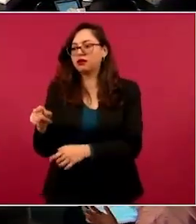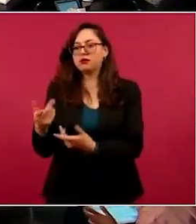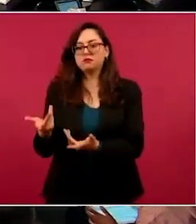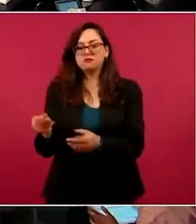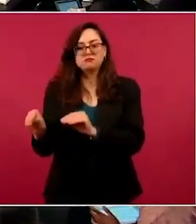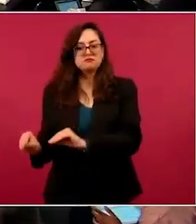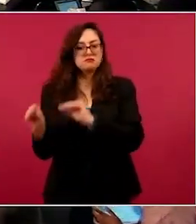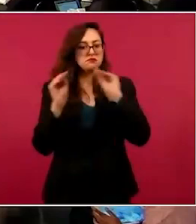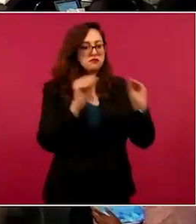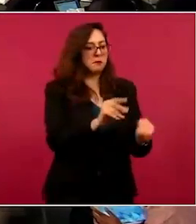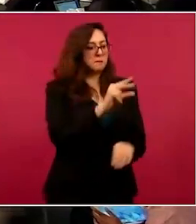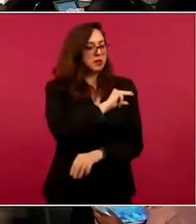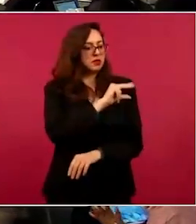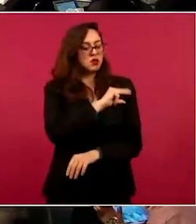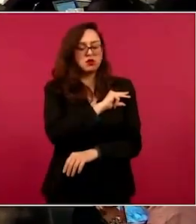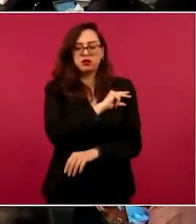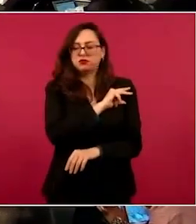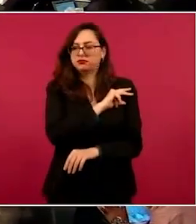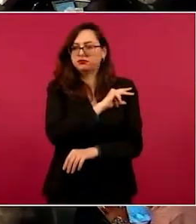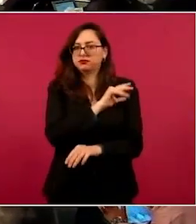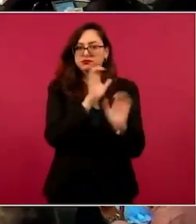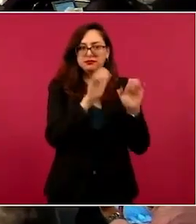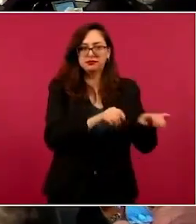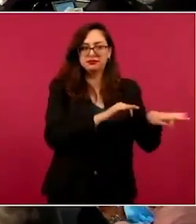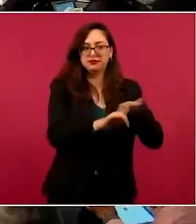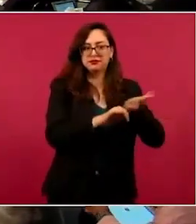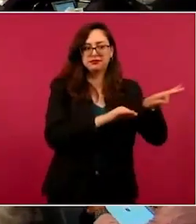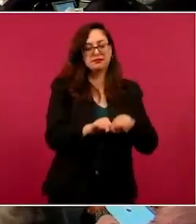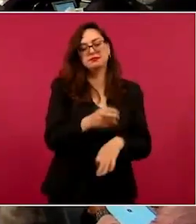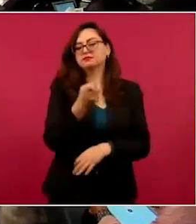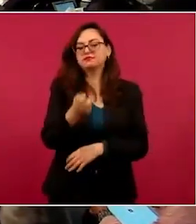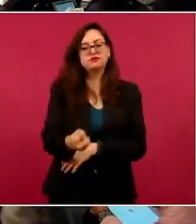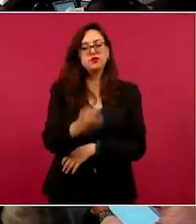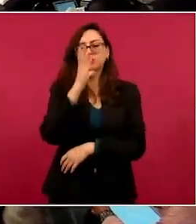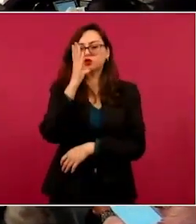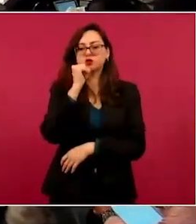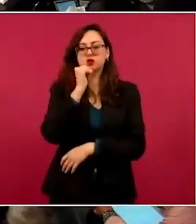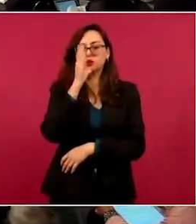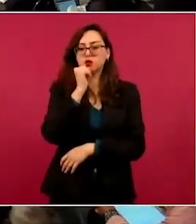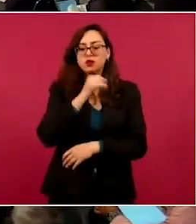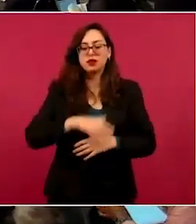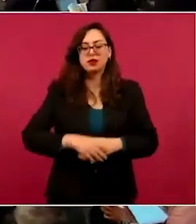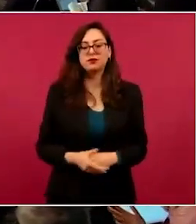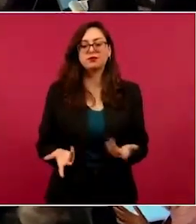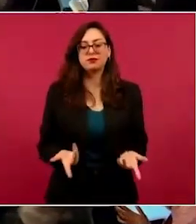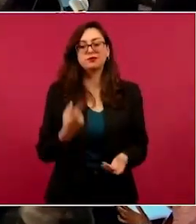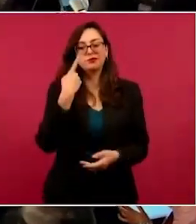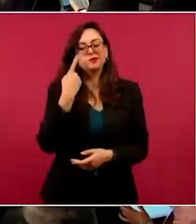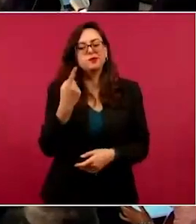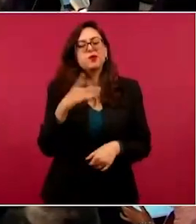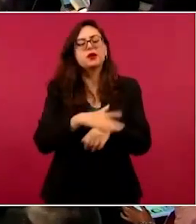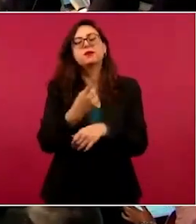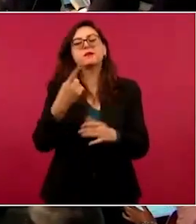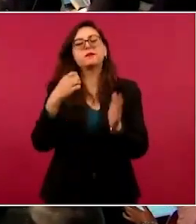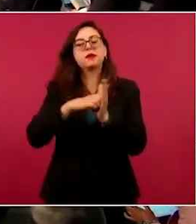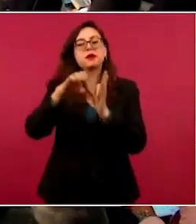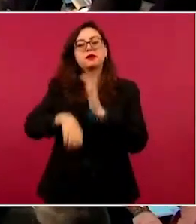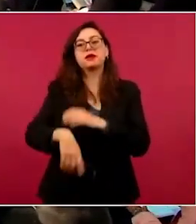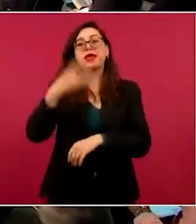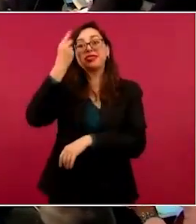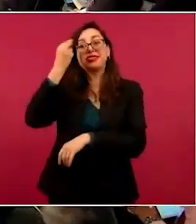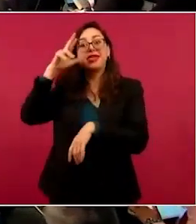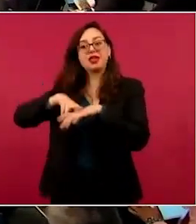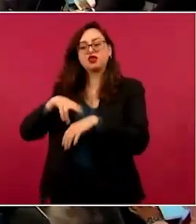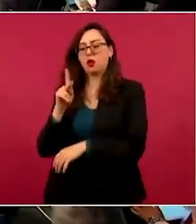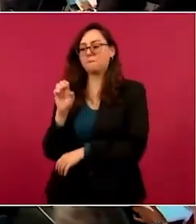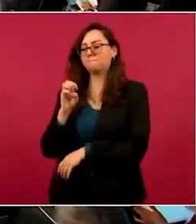era la costumbre. todos los directores de Pemex, casi todos, terminaron